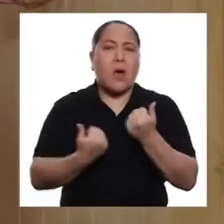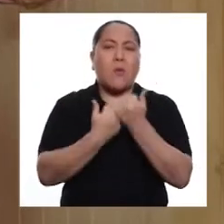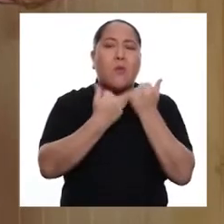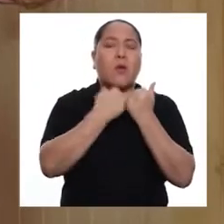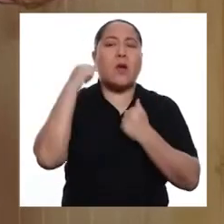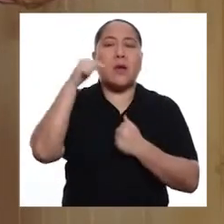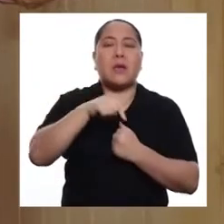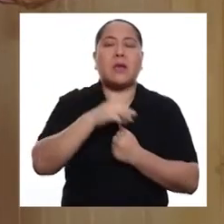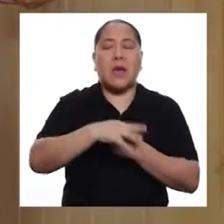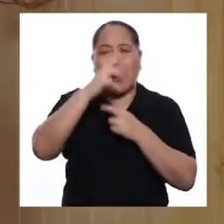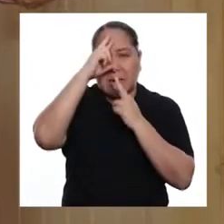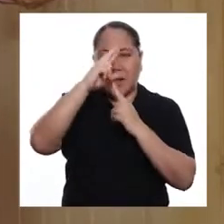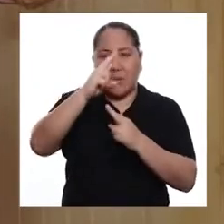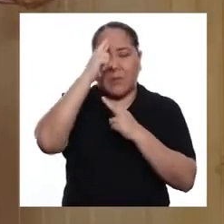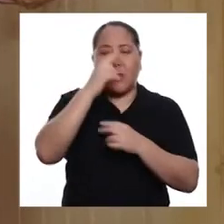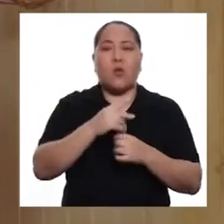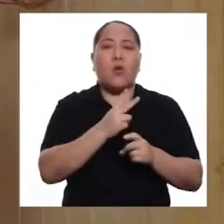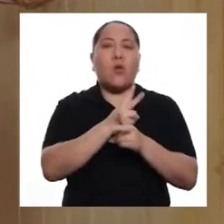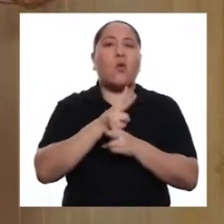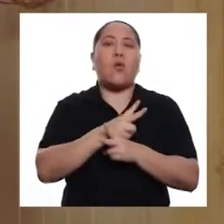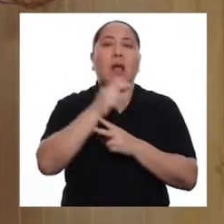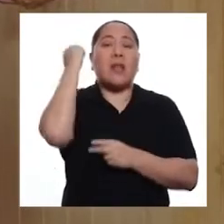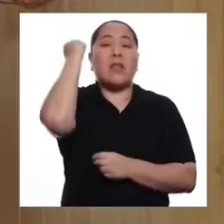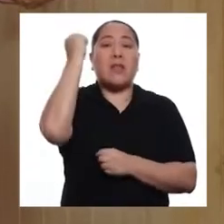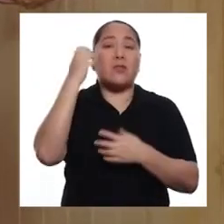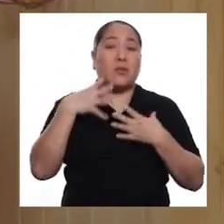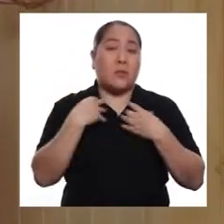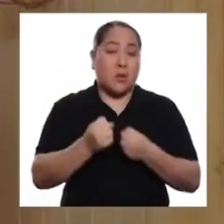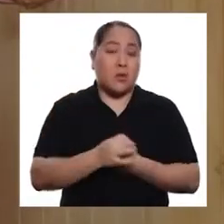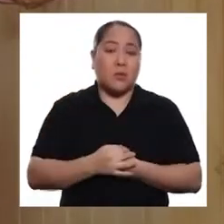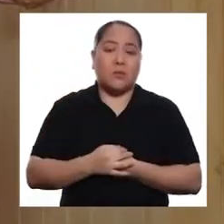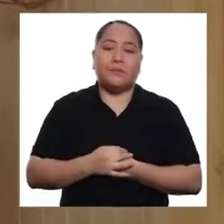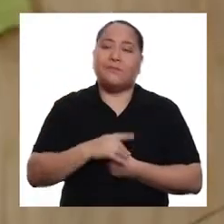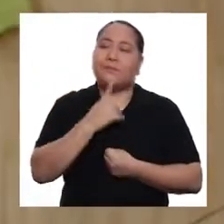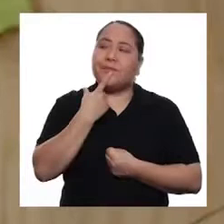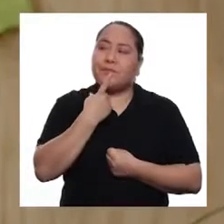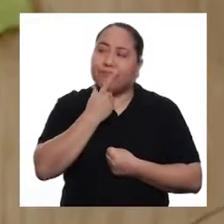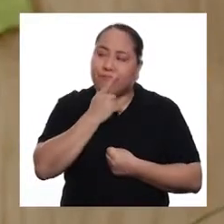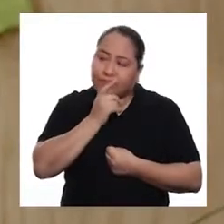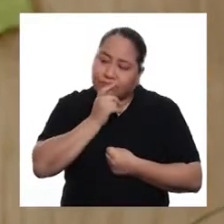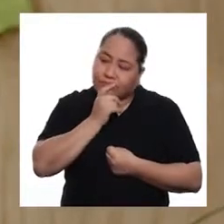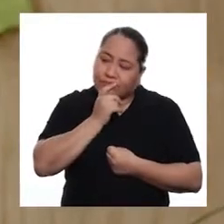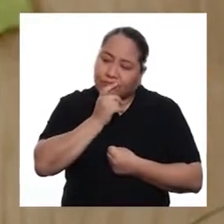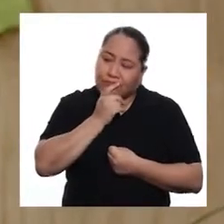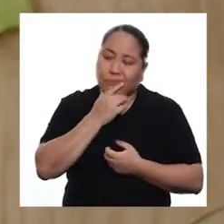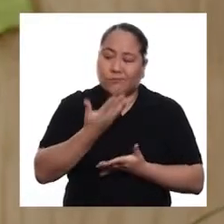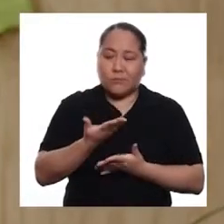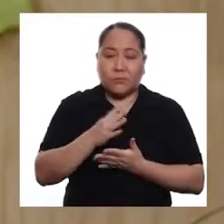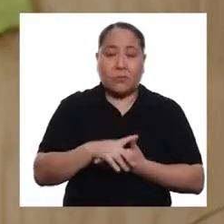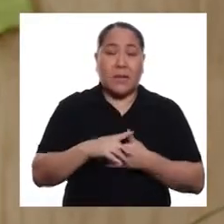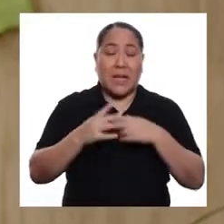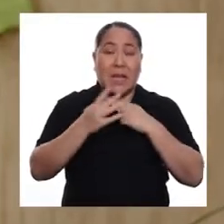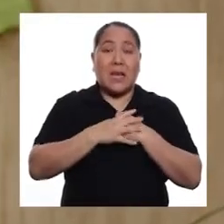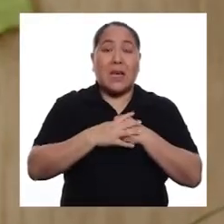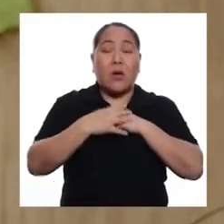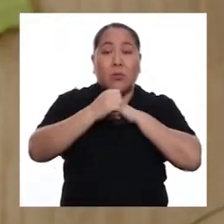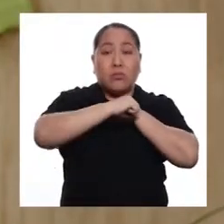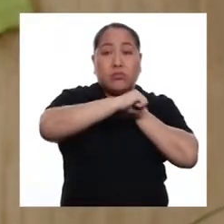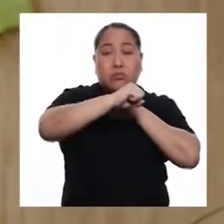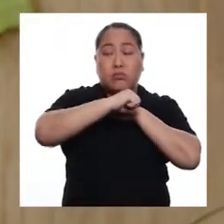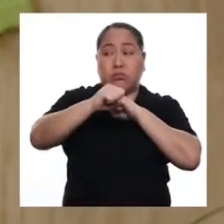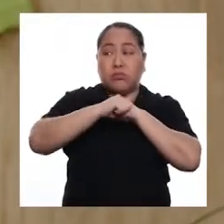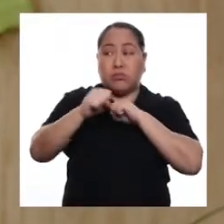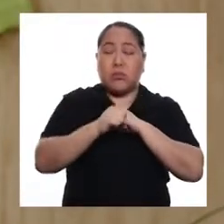contribuyendo aquí al respeto y cuidado del derecho a la salud? Mmm... Pues, si se difunden